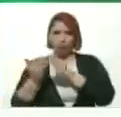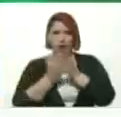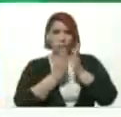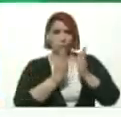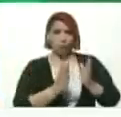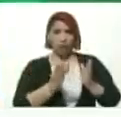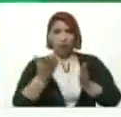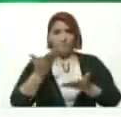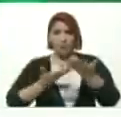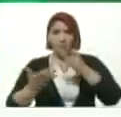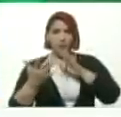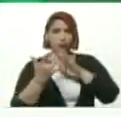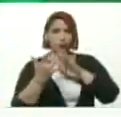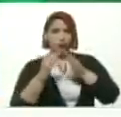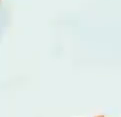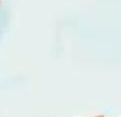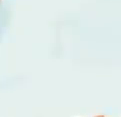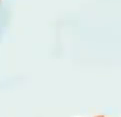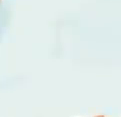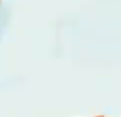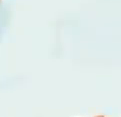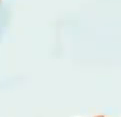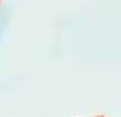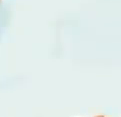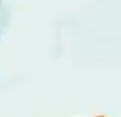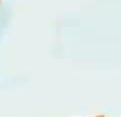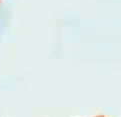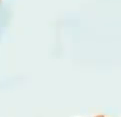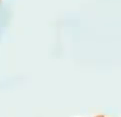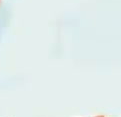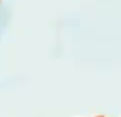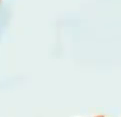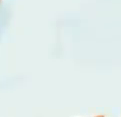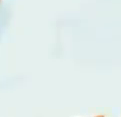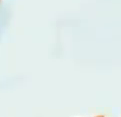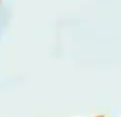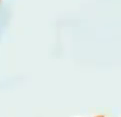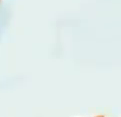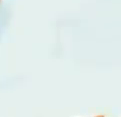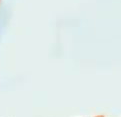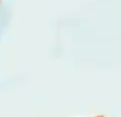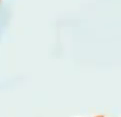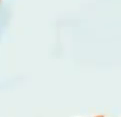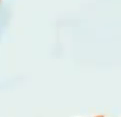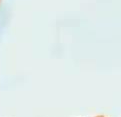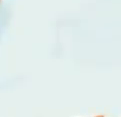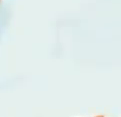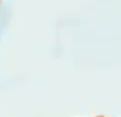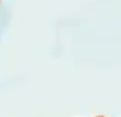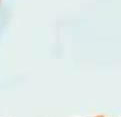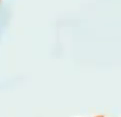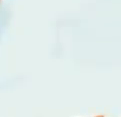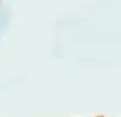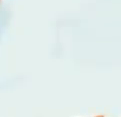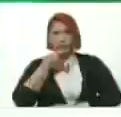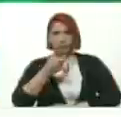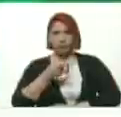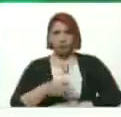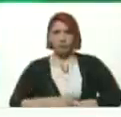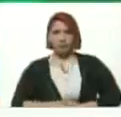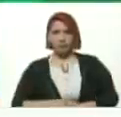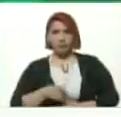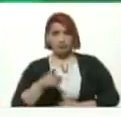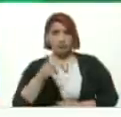y la comuna Octavo vértice La escuela Hacia un rol Geopolítico Eso suena